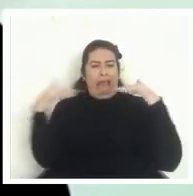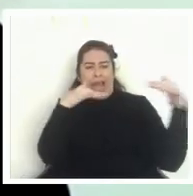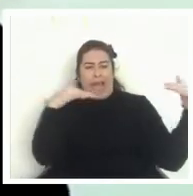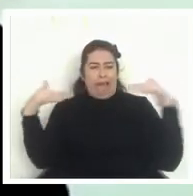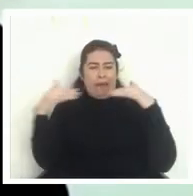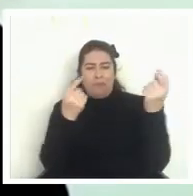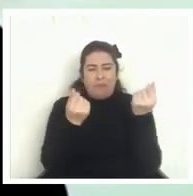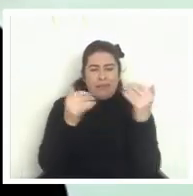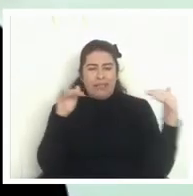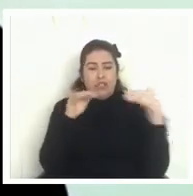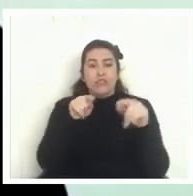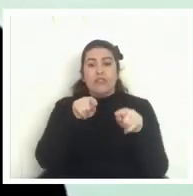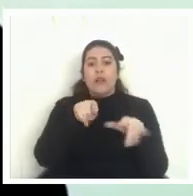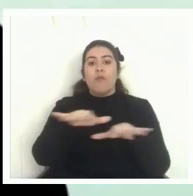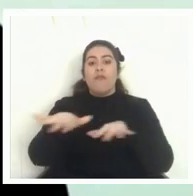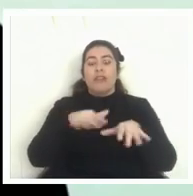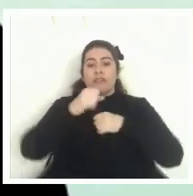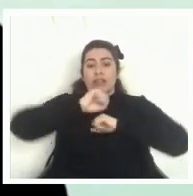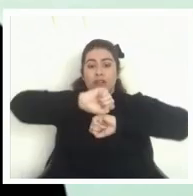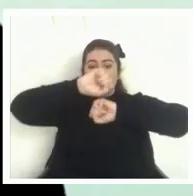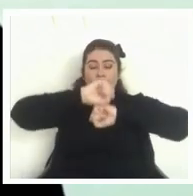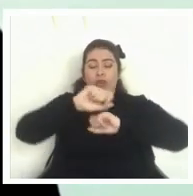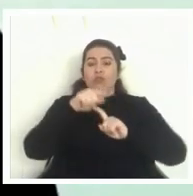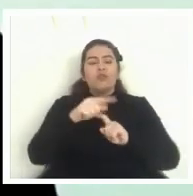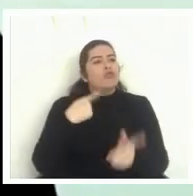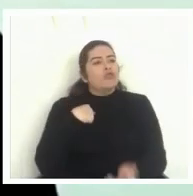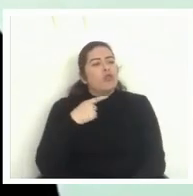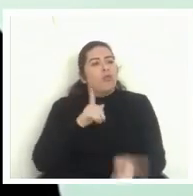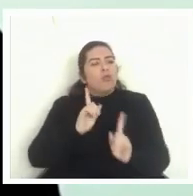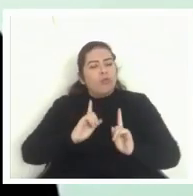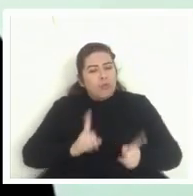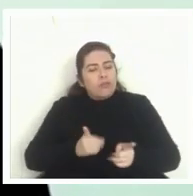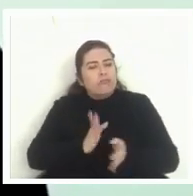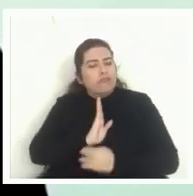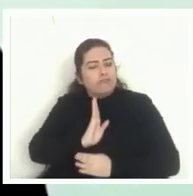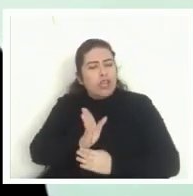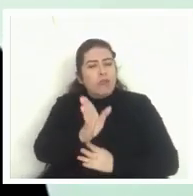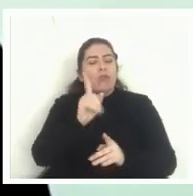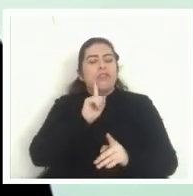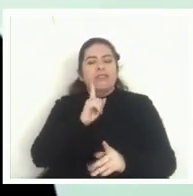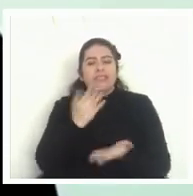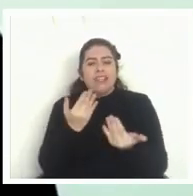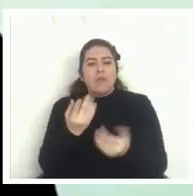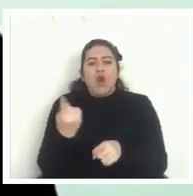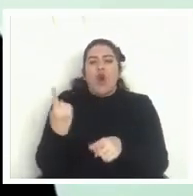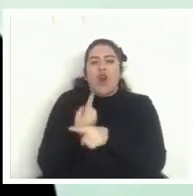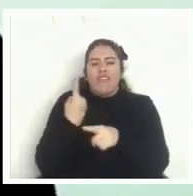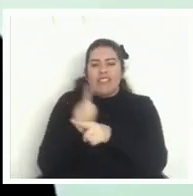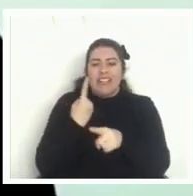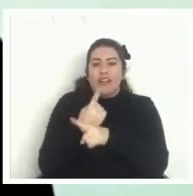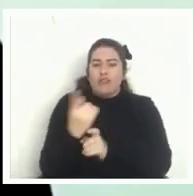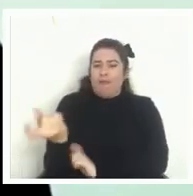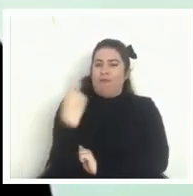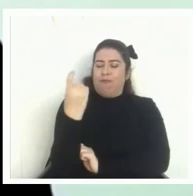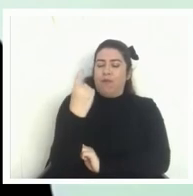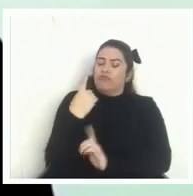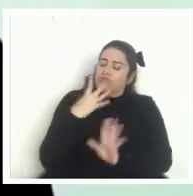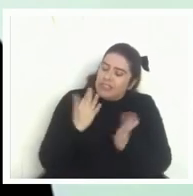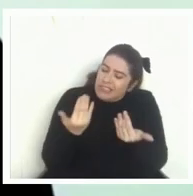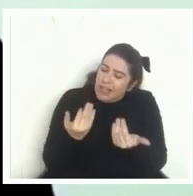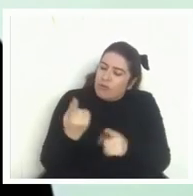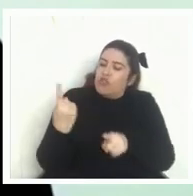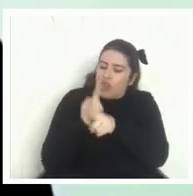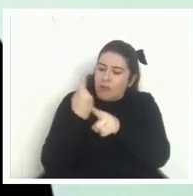embargo nunca perdimos la fe que teníamos mucho que conversar también con quienes nos atacaban y fue muy bueno